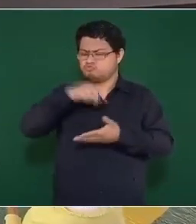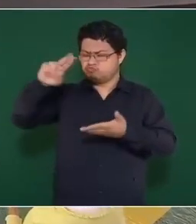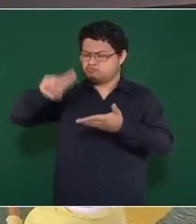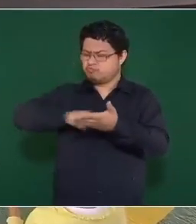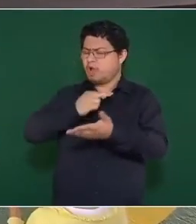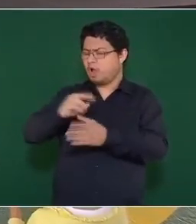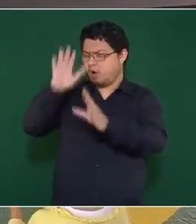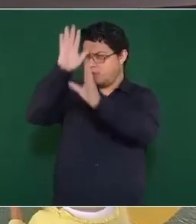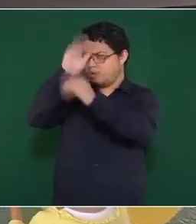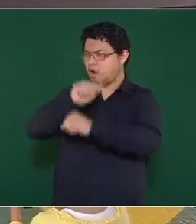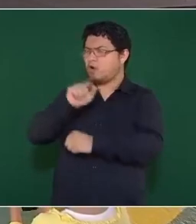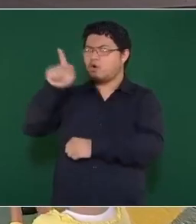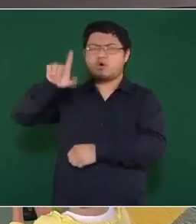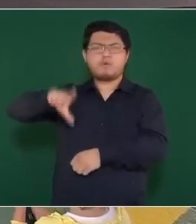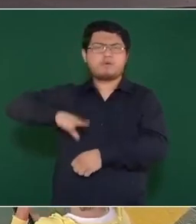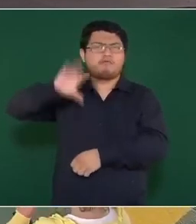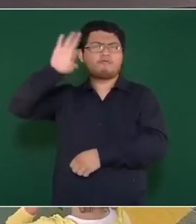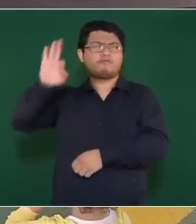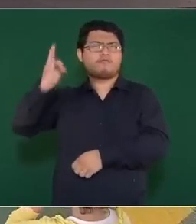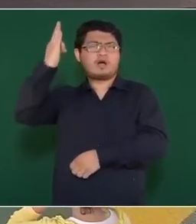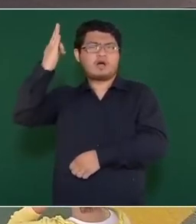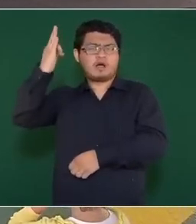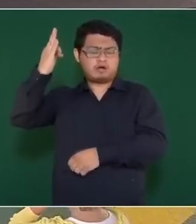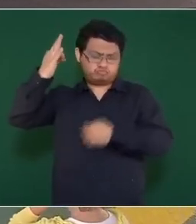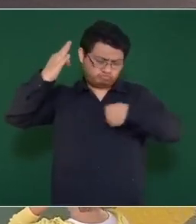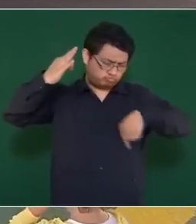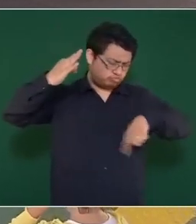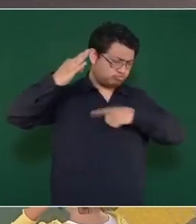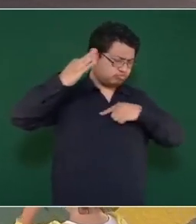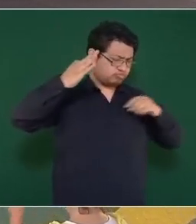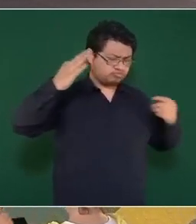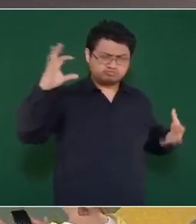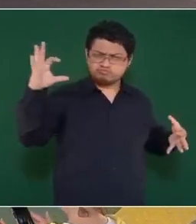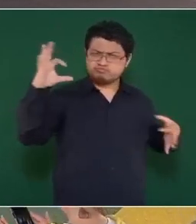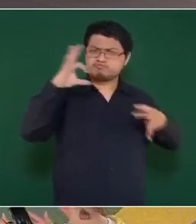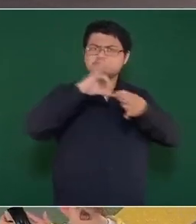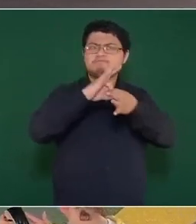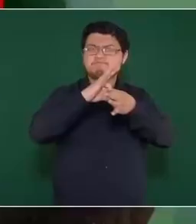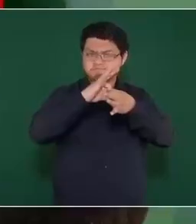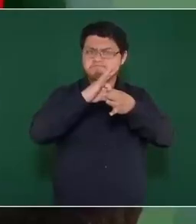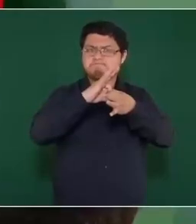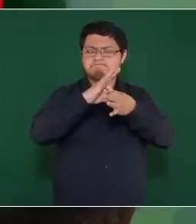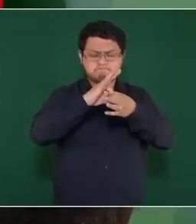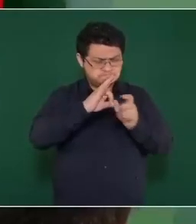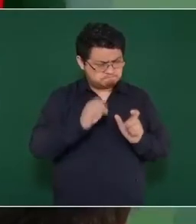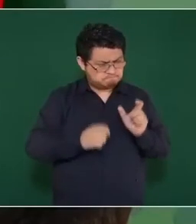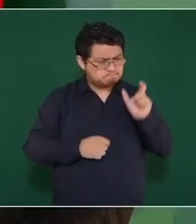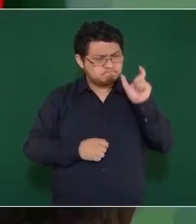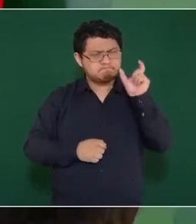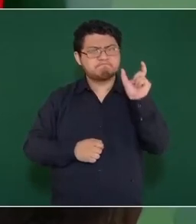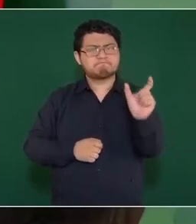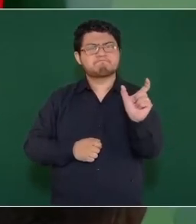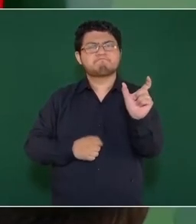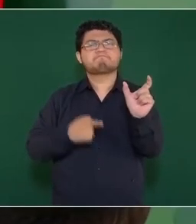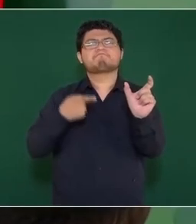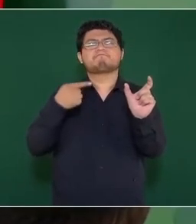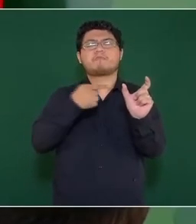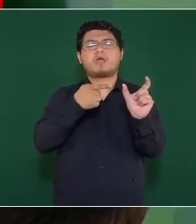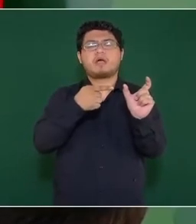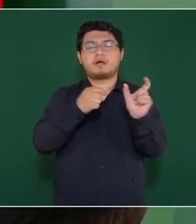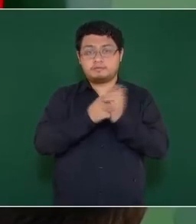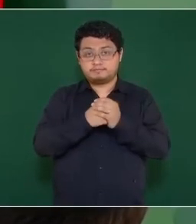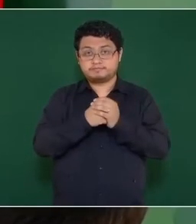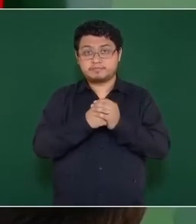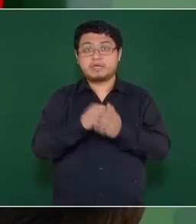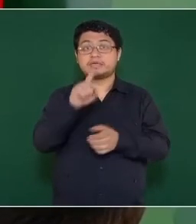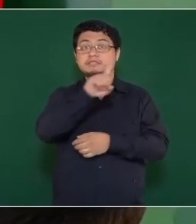trabajo coordinado. Y va a ser más o menos una… va a llevarnos unos